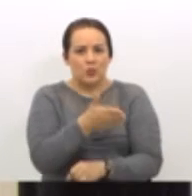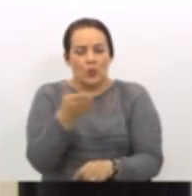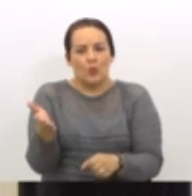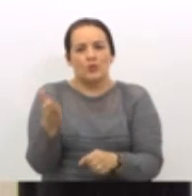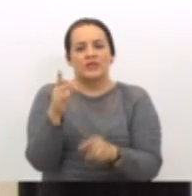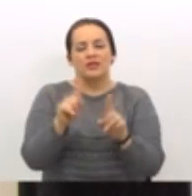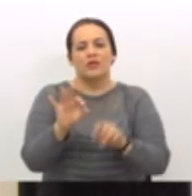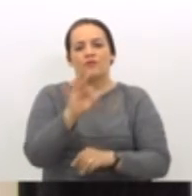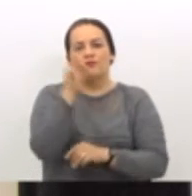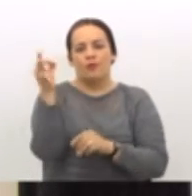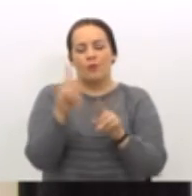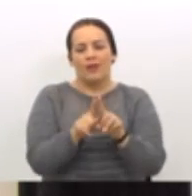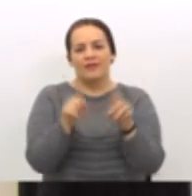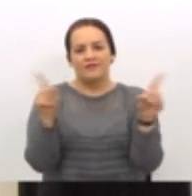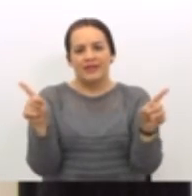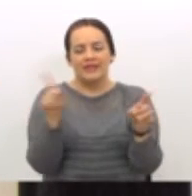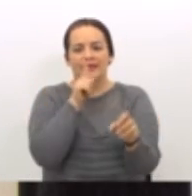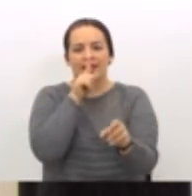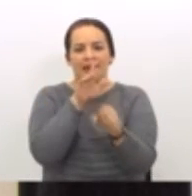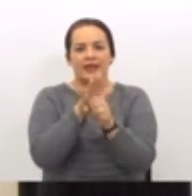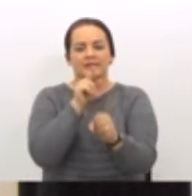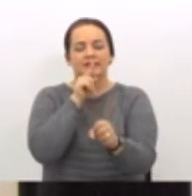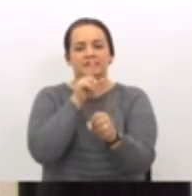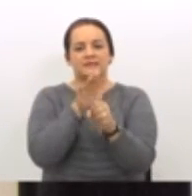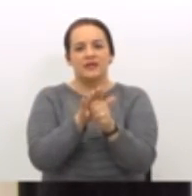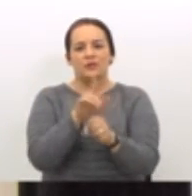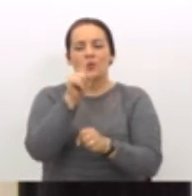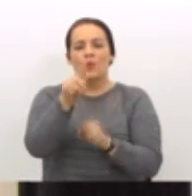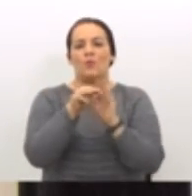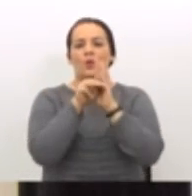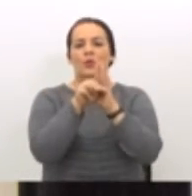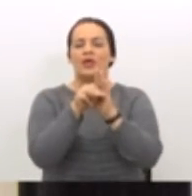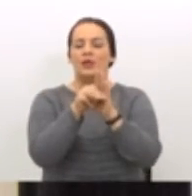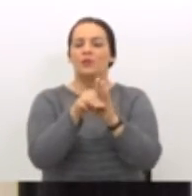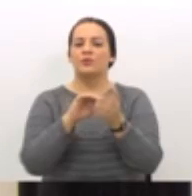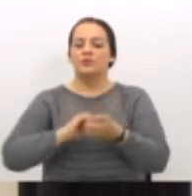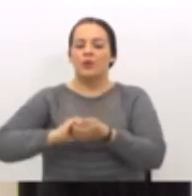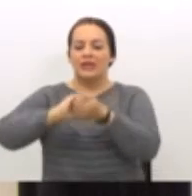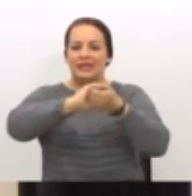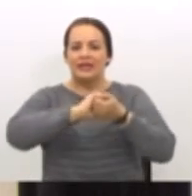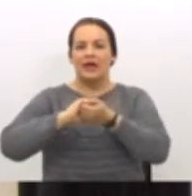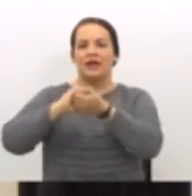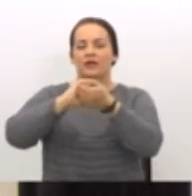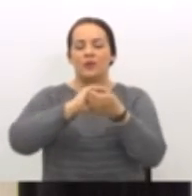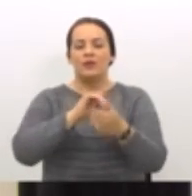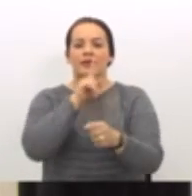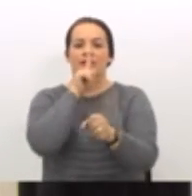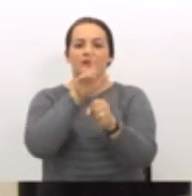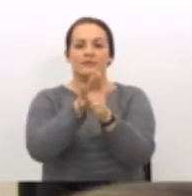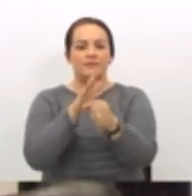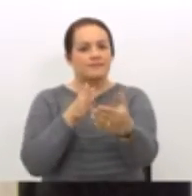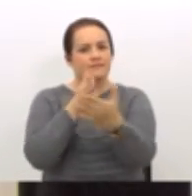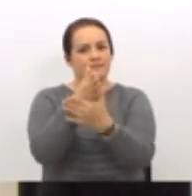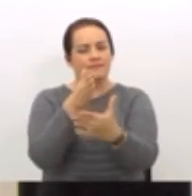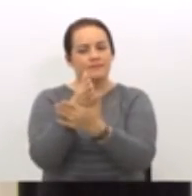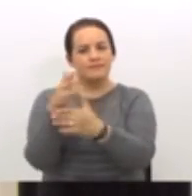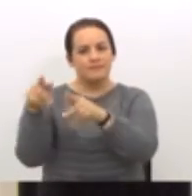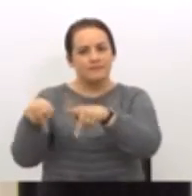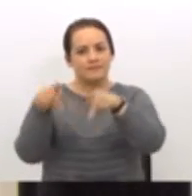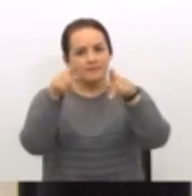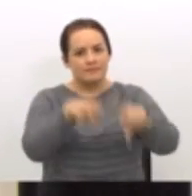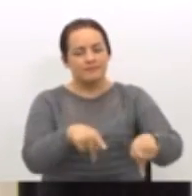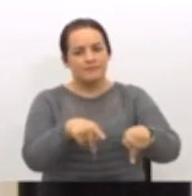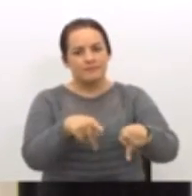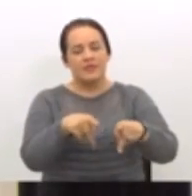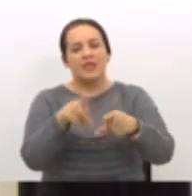manera diferente, garantizando un modelo solidario y garantizando el acceso de las personas de